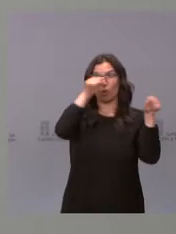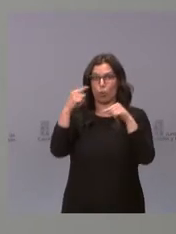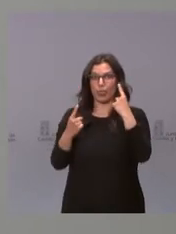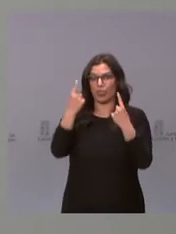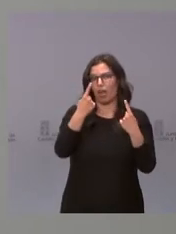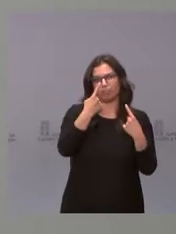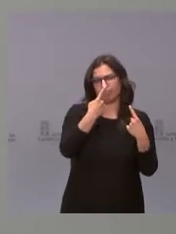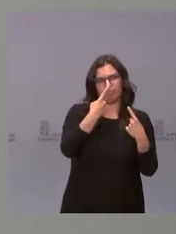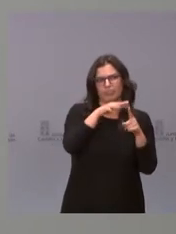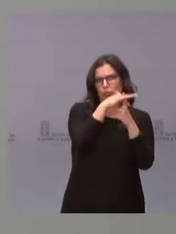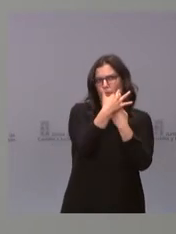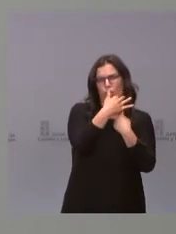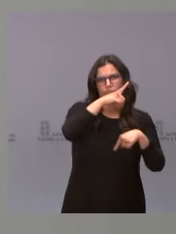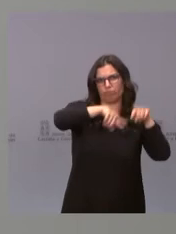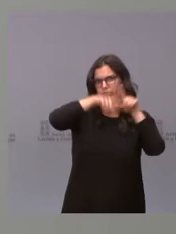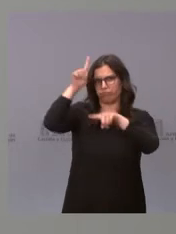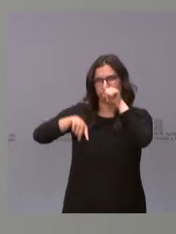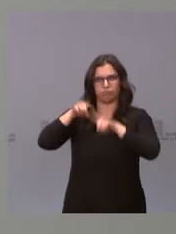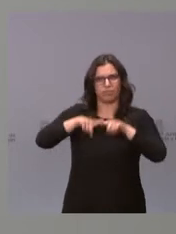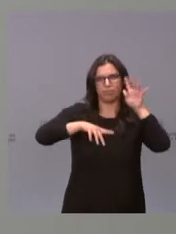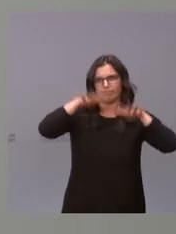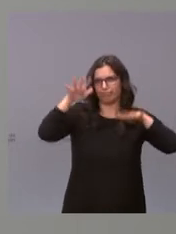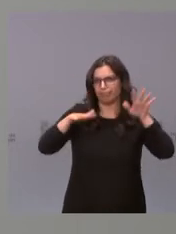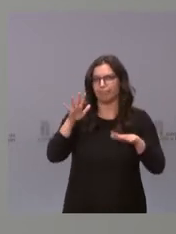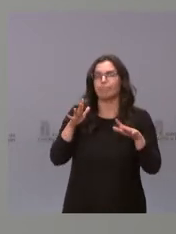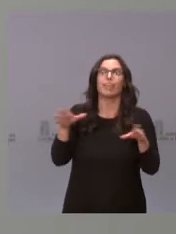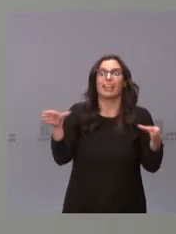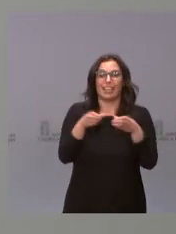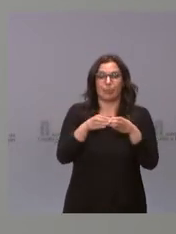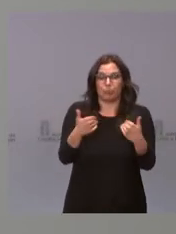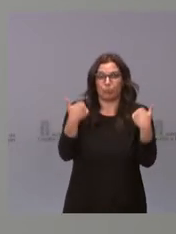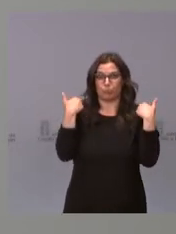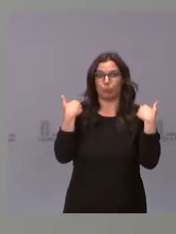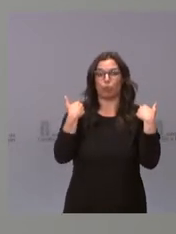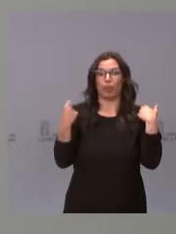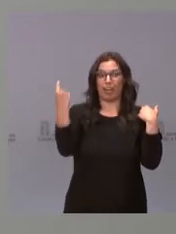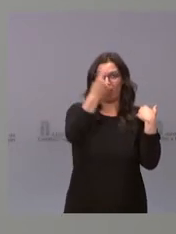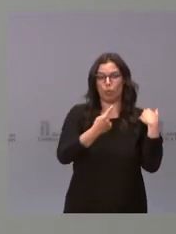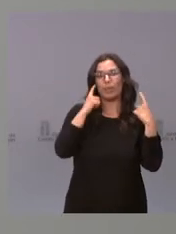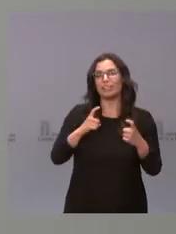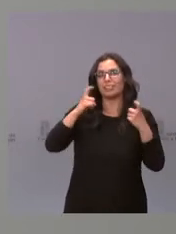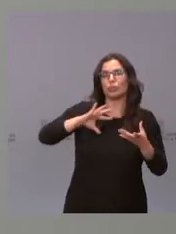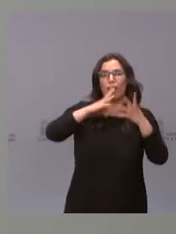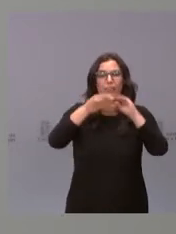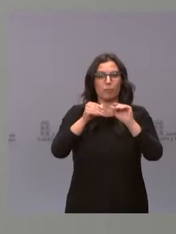muy distintas las unas de las otras, que nuestros equipos directivos están intentando adaptar la mejor manera de vacunar,